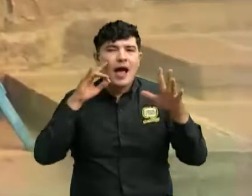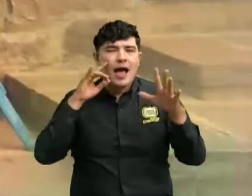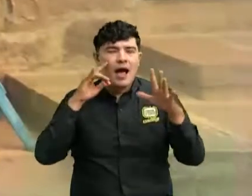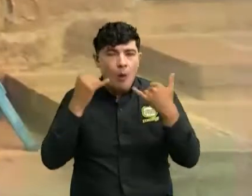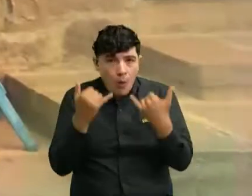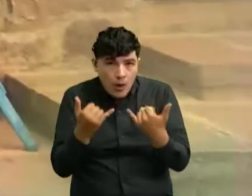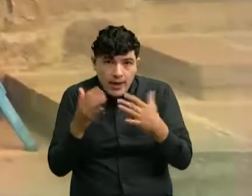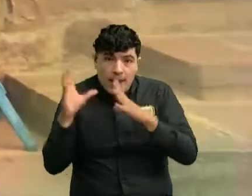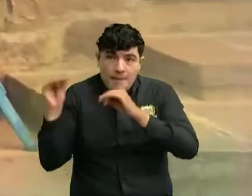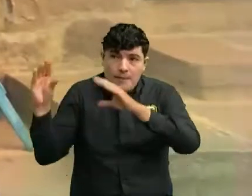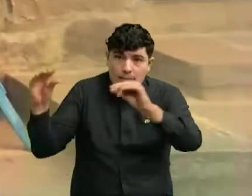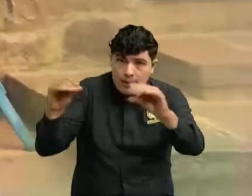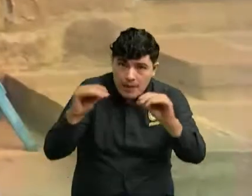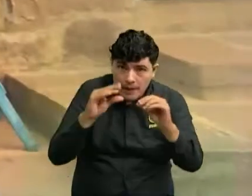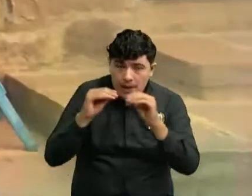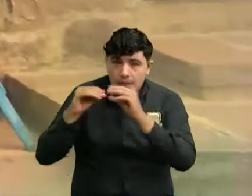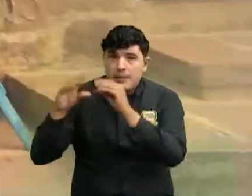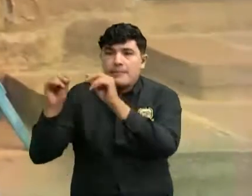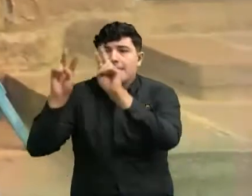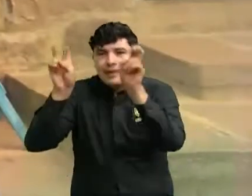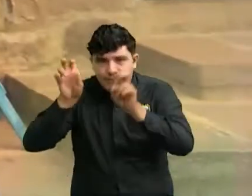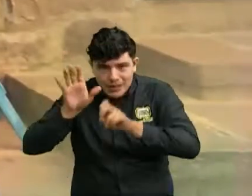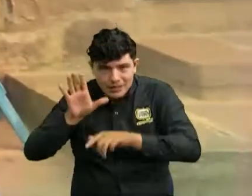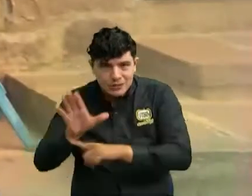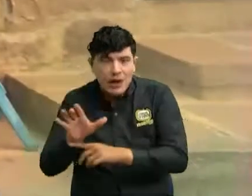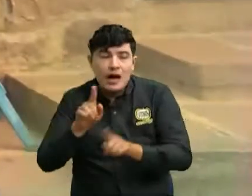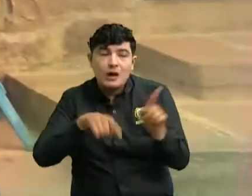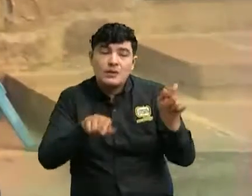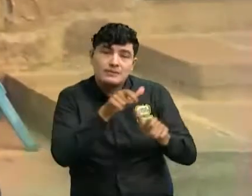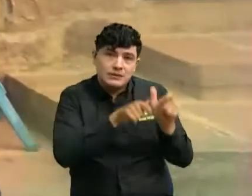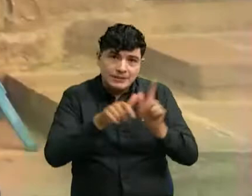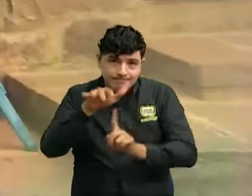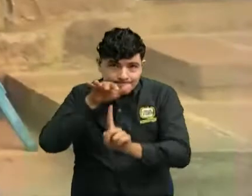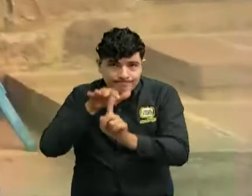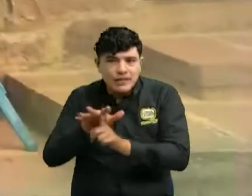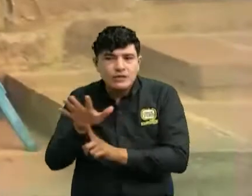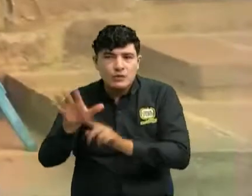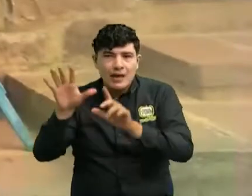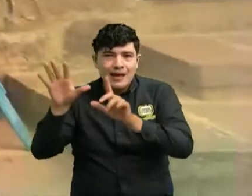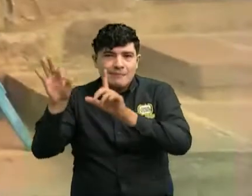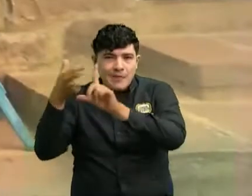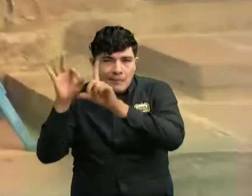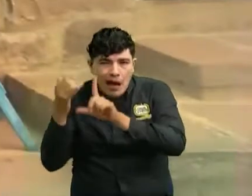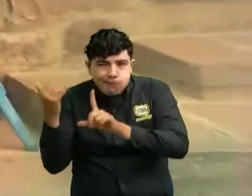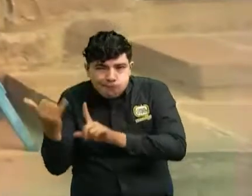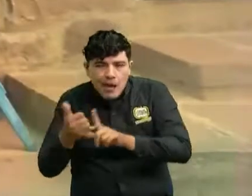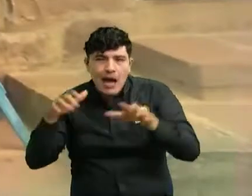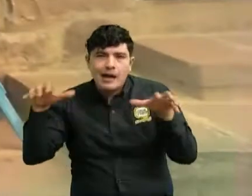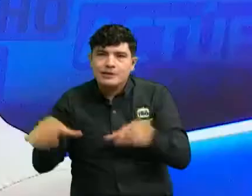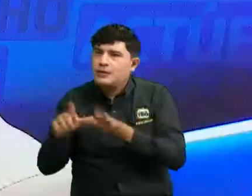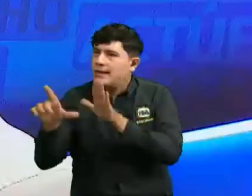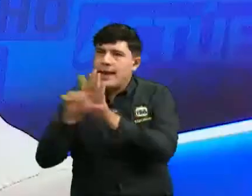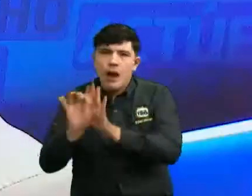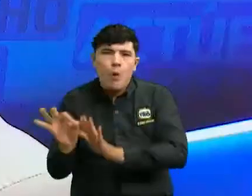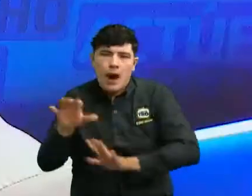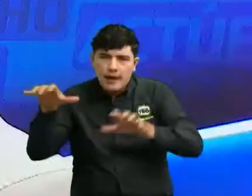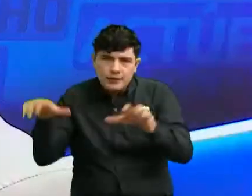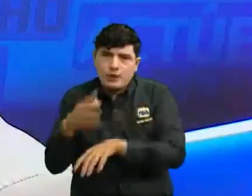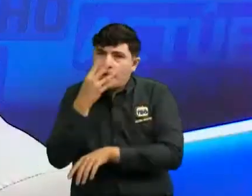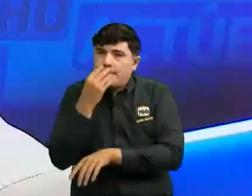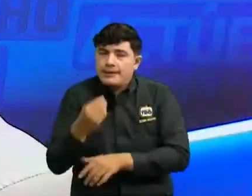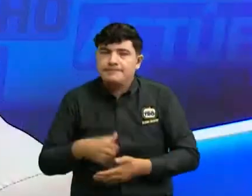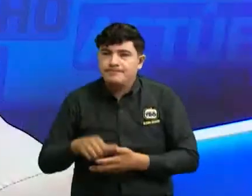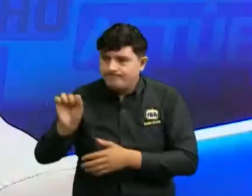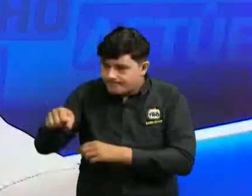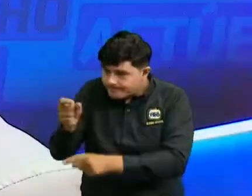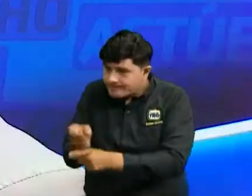les ha tocado a muchas, muchas personas, los delitos cibernéticos. Así es, doctora Marlene, desde ya